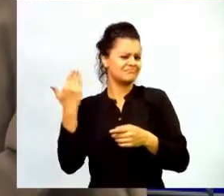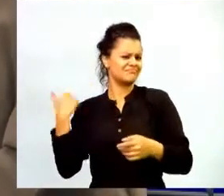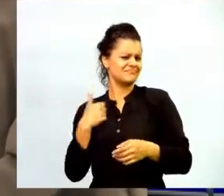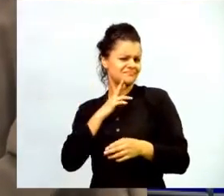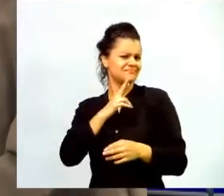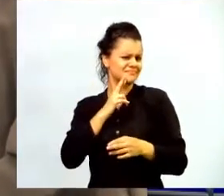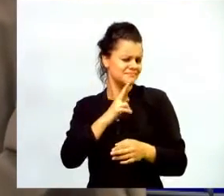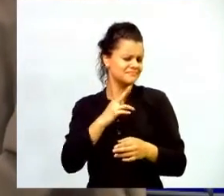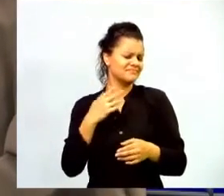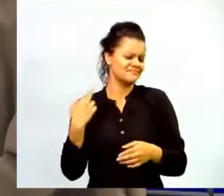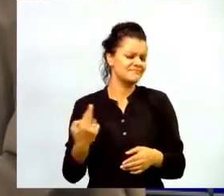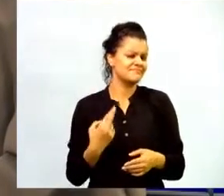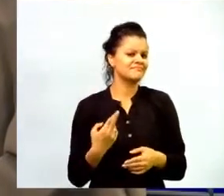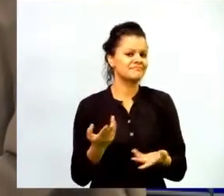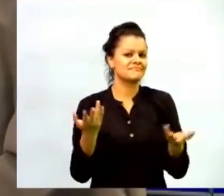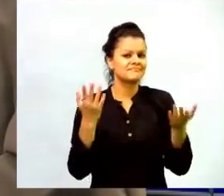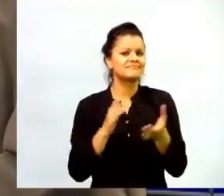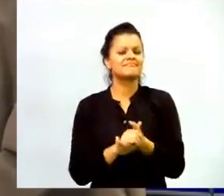ya con suficiente